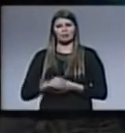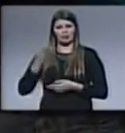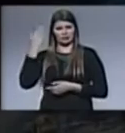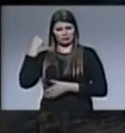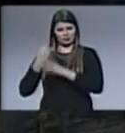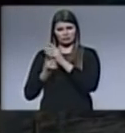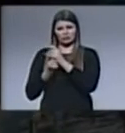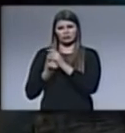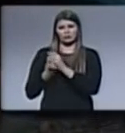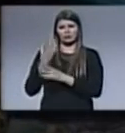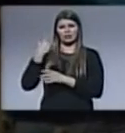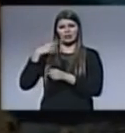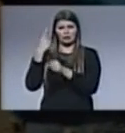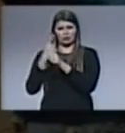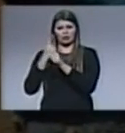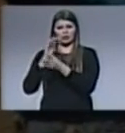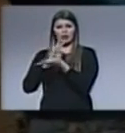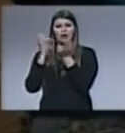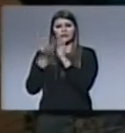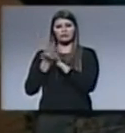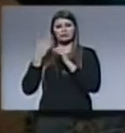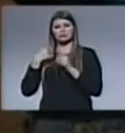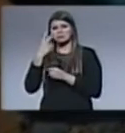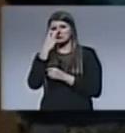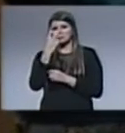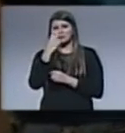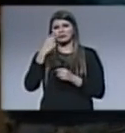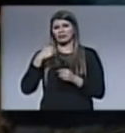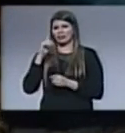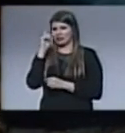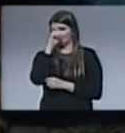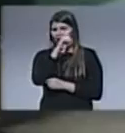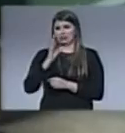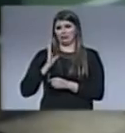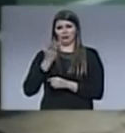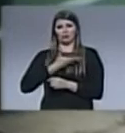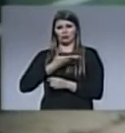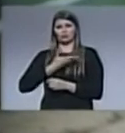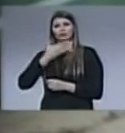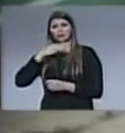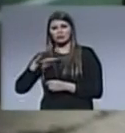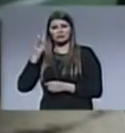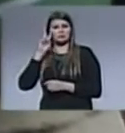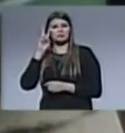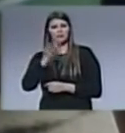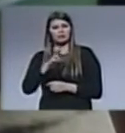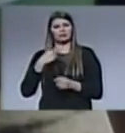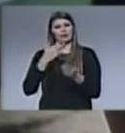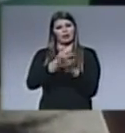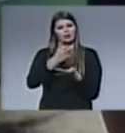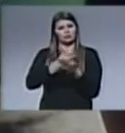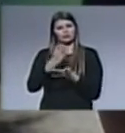principio, la manera en que crecimos nos trajo a hacer esto. No es tan difícil para nosotros entender a la gente a la que ministramos.